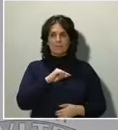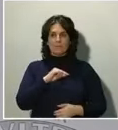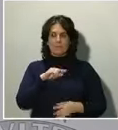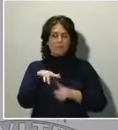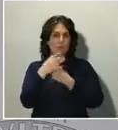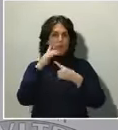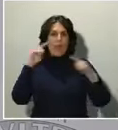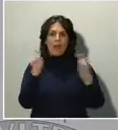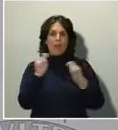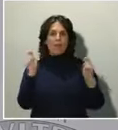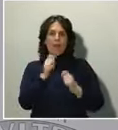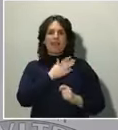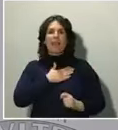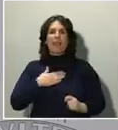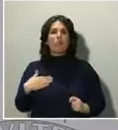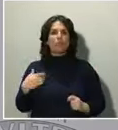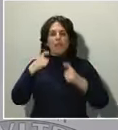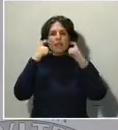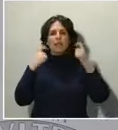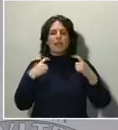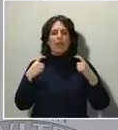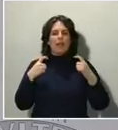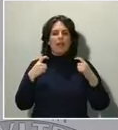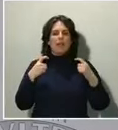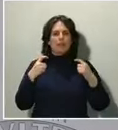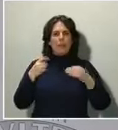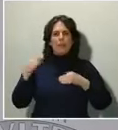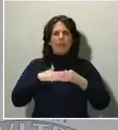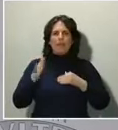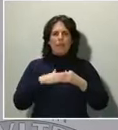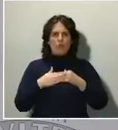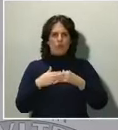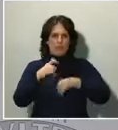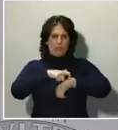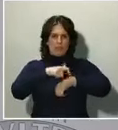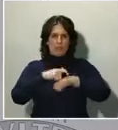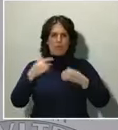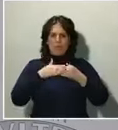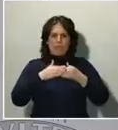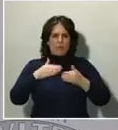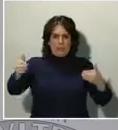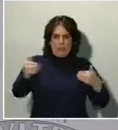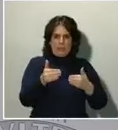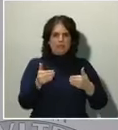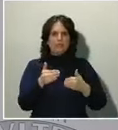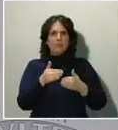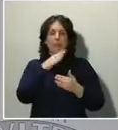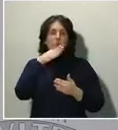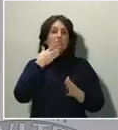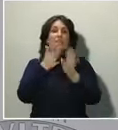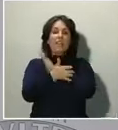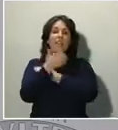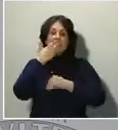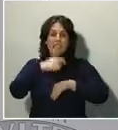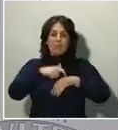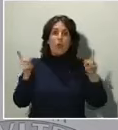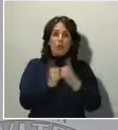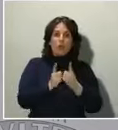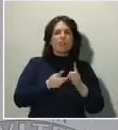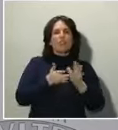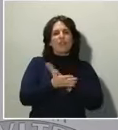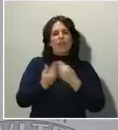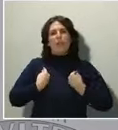menos posible, porque eso significará que recuperamos pronto nuestra normalidad, nuestra cotidianidad y que volvemos a nuestros quehaceres